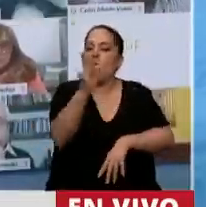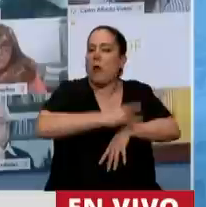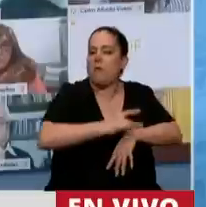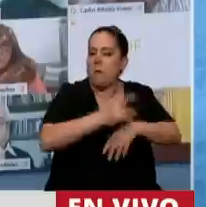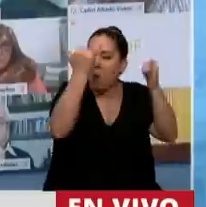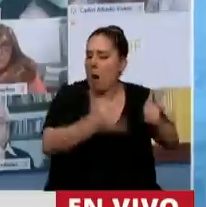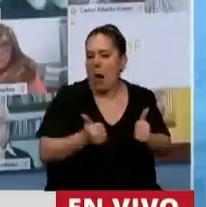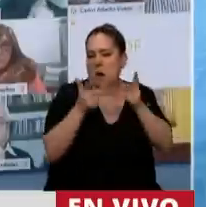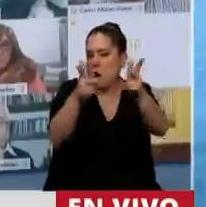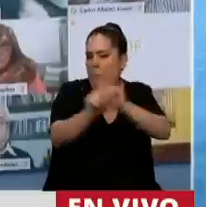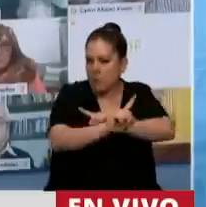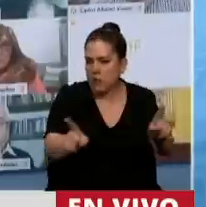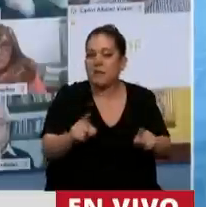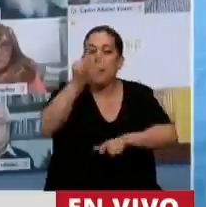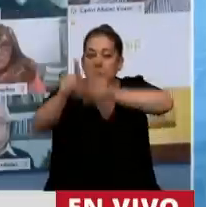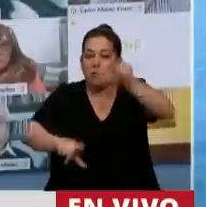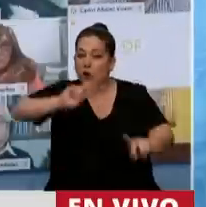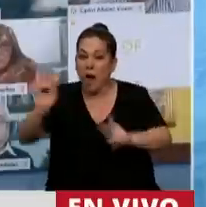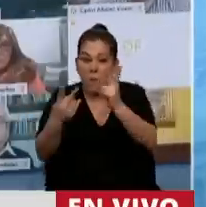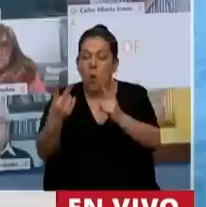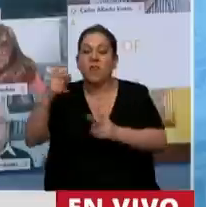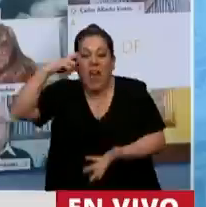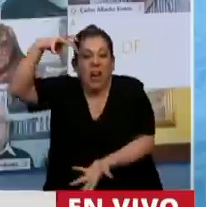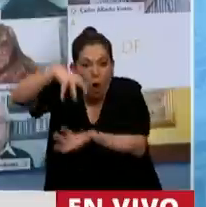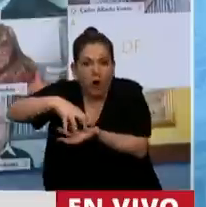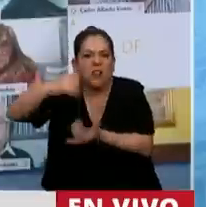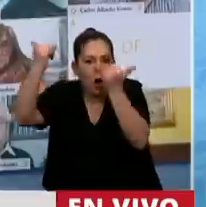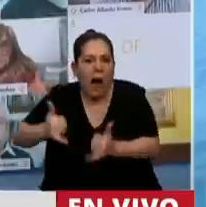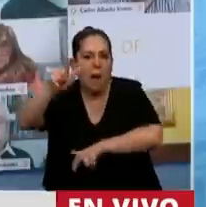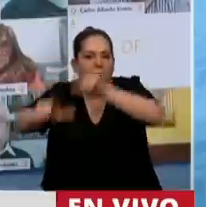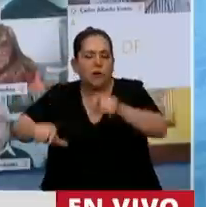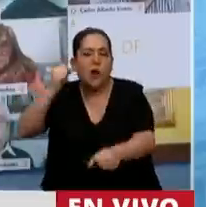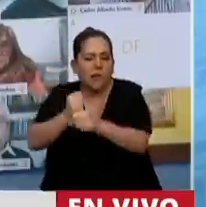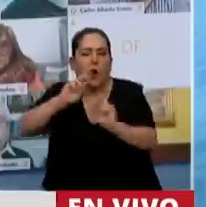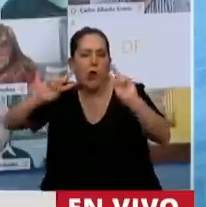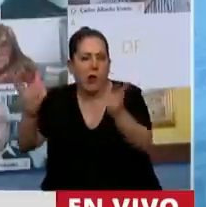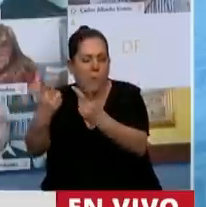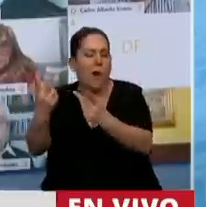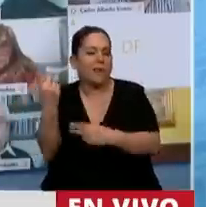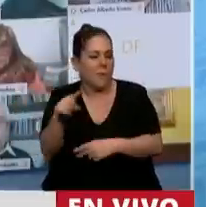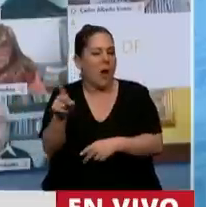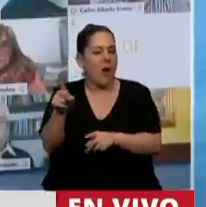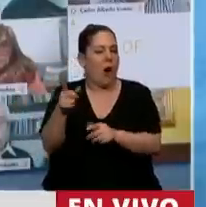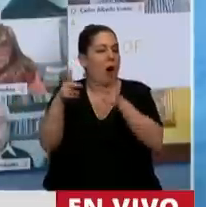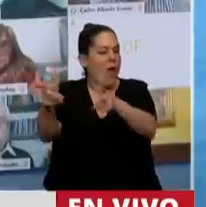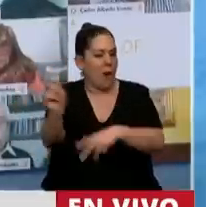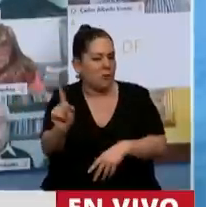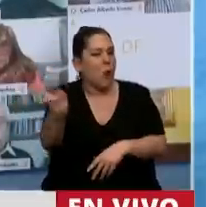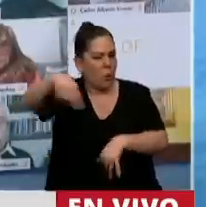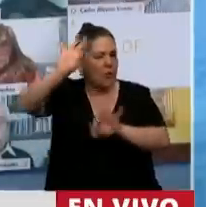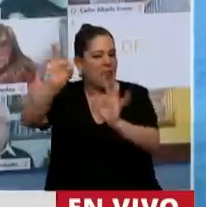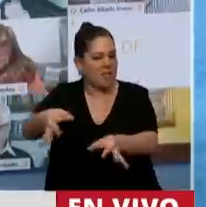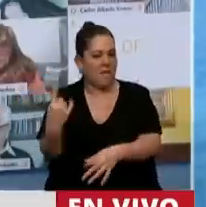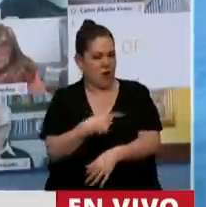cuántos murieron de los empleados del Congreso pero ustedes lo saben igual que nosotros entonces lo que les pedimos